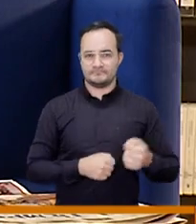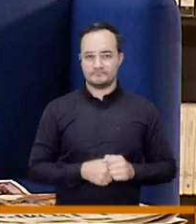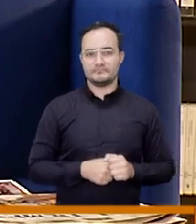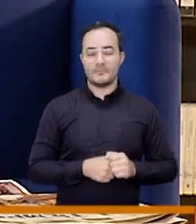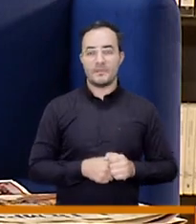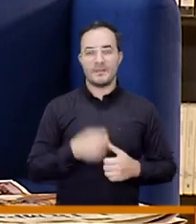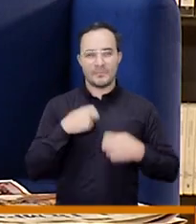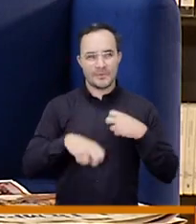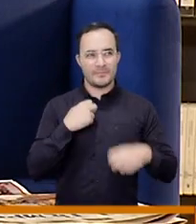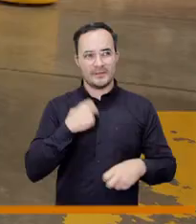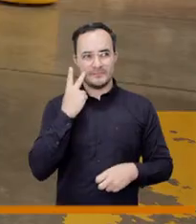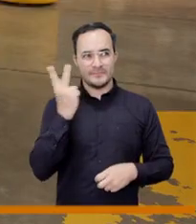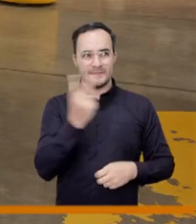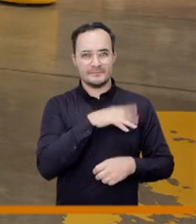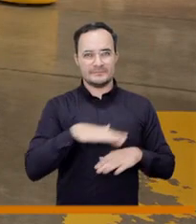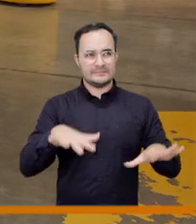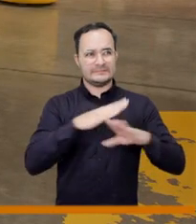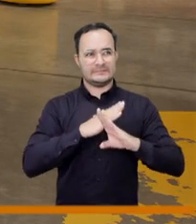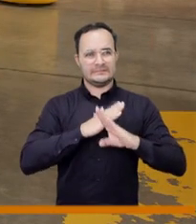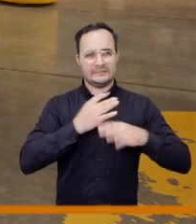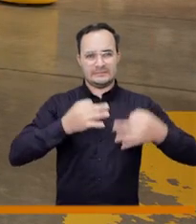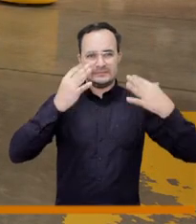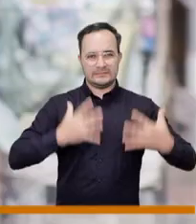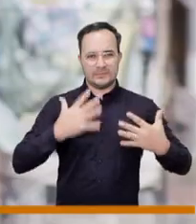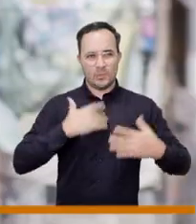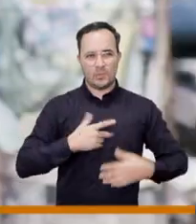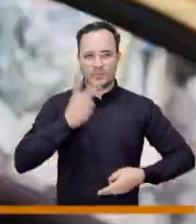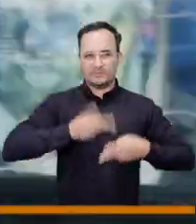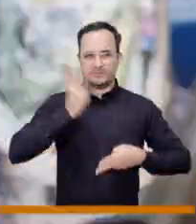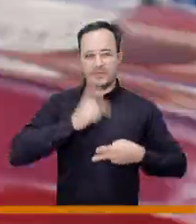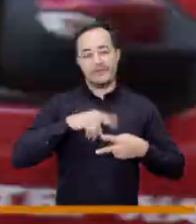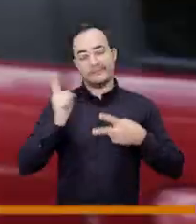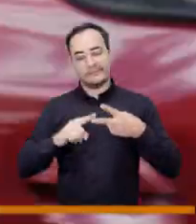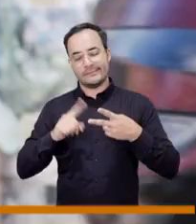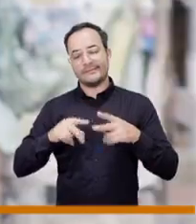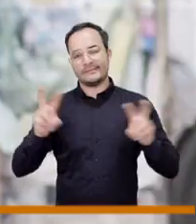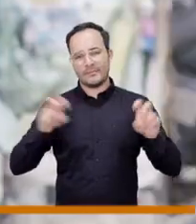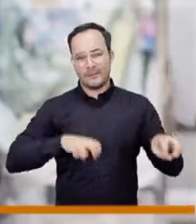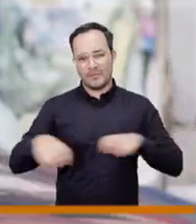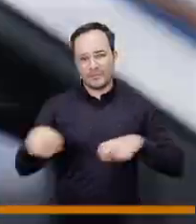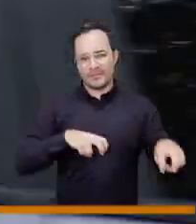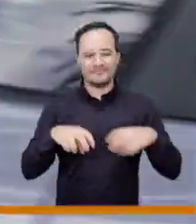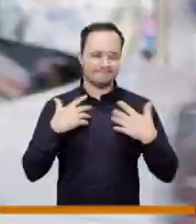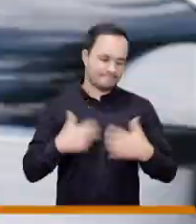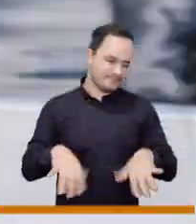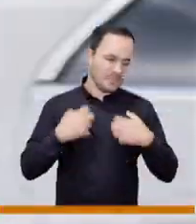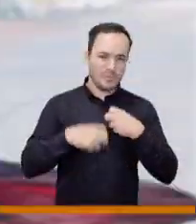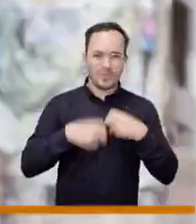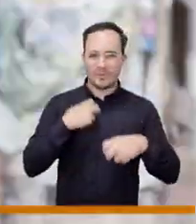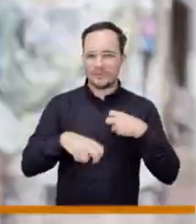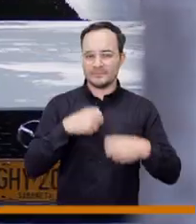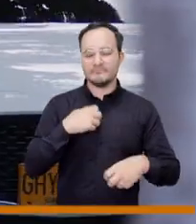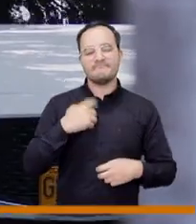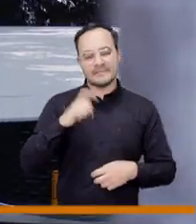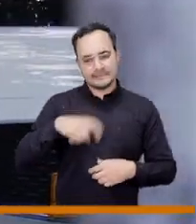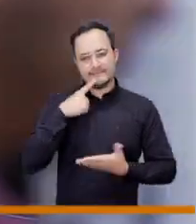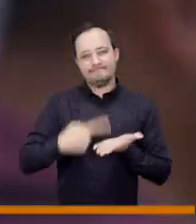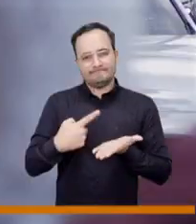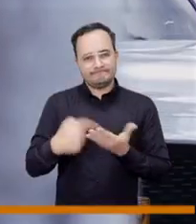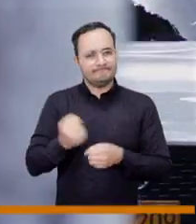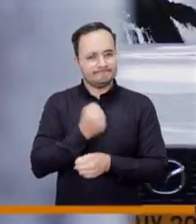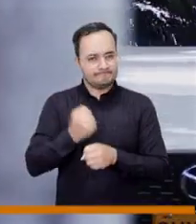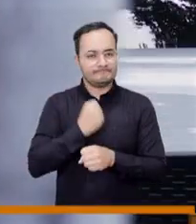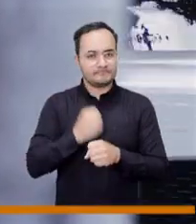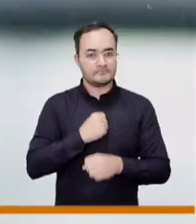segunda problemática después de la seguridad que hoy tiene la ciudad es el tema de movilidad tenemos el citra común como un elemento vamos a tener ya el